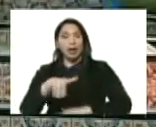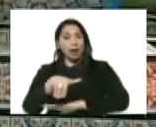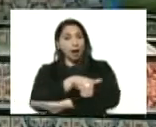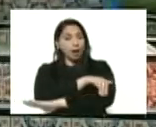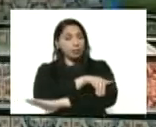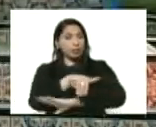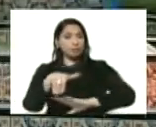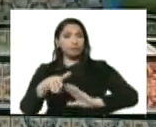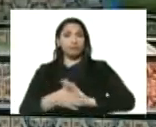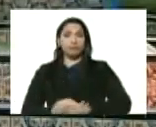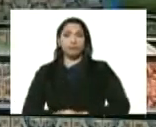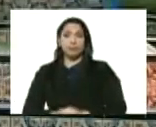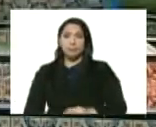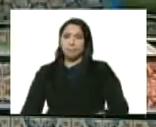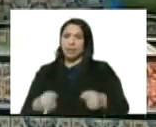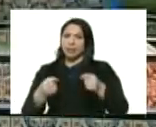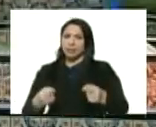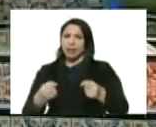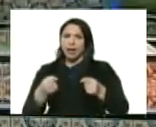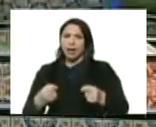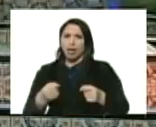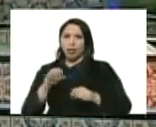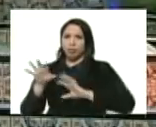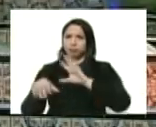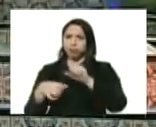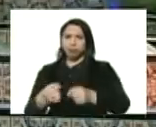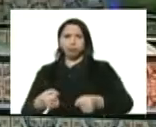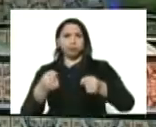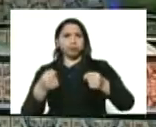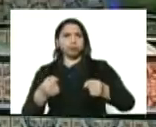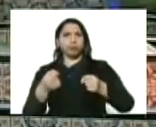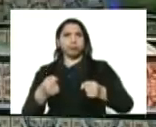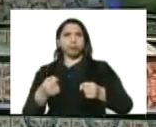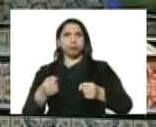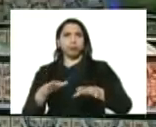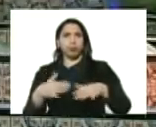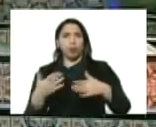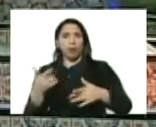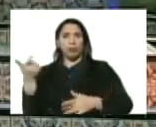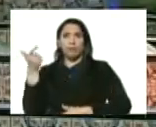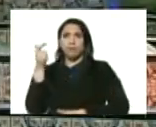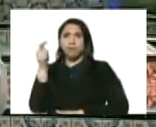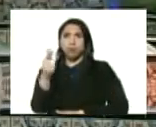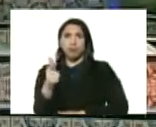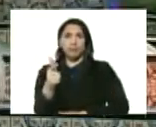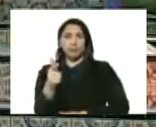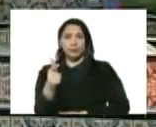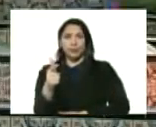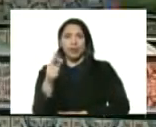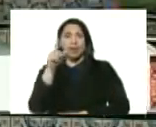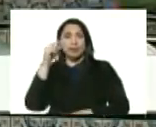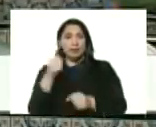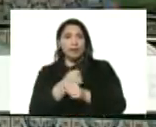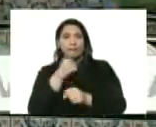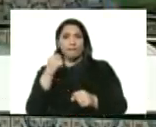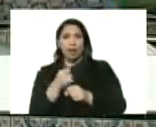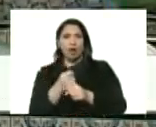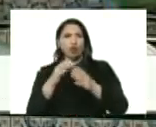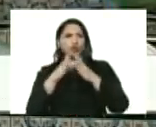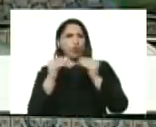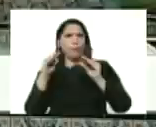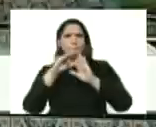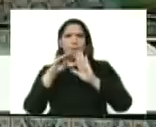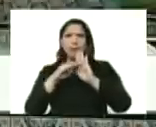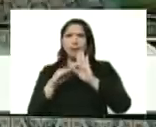en el mercado en el abasto en el supermercado en el transporte público en el trabajo todas las